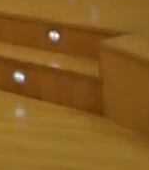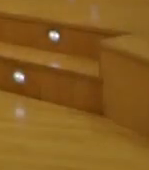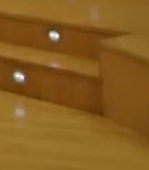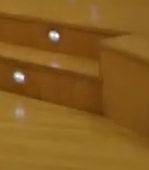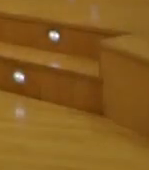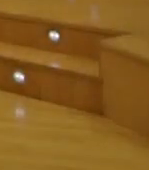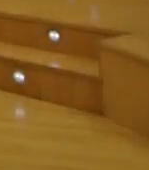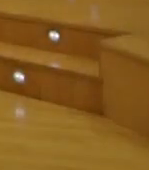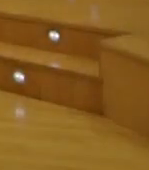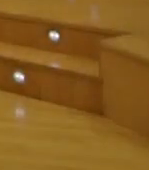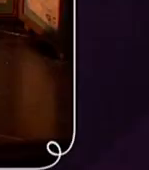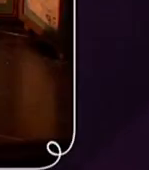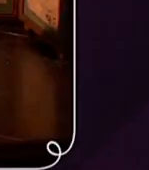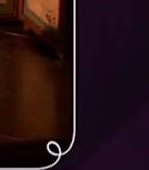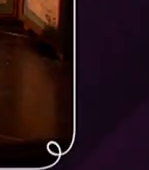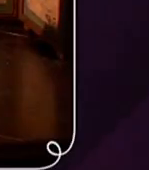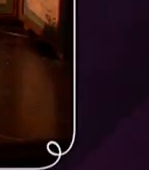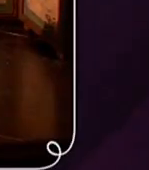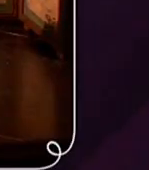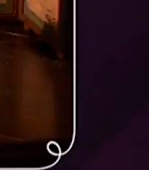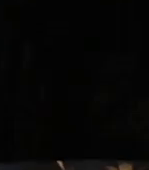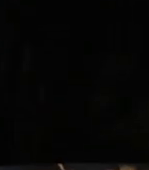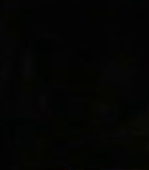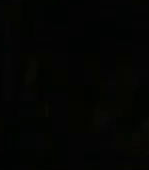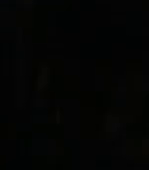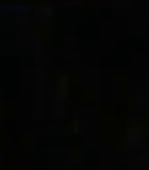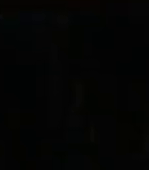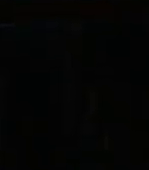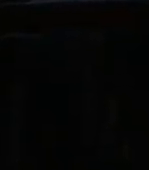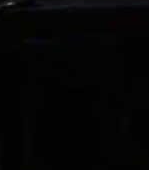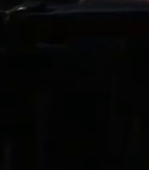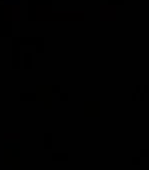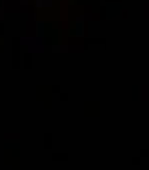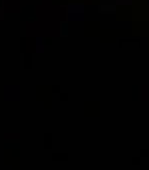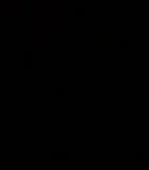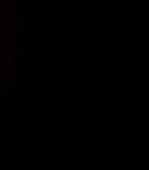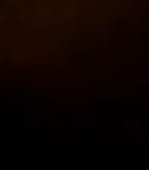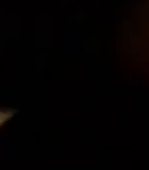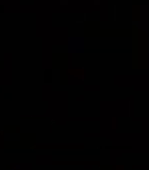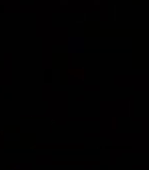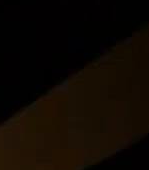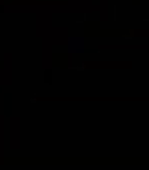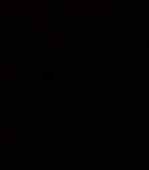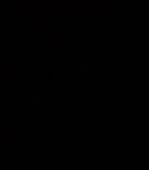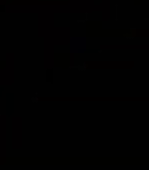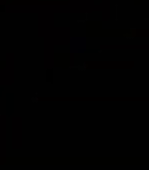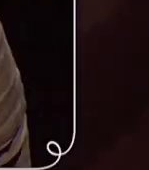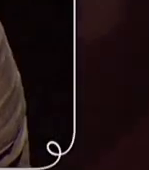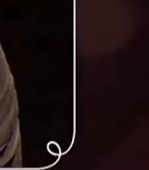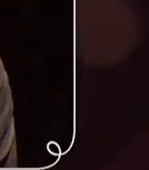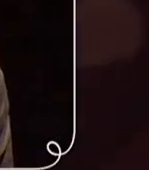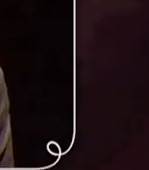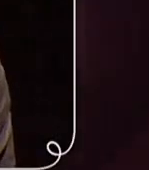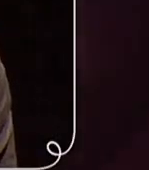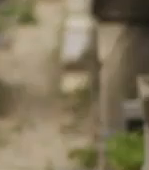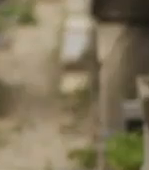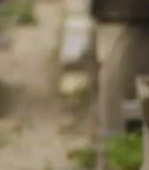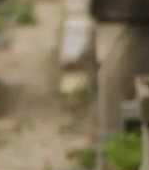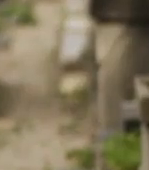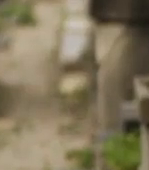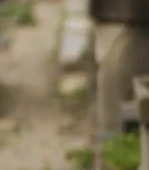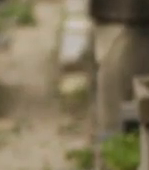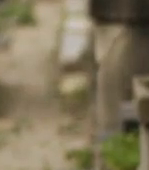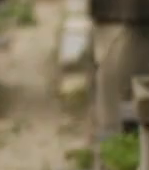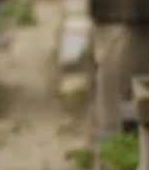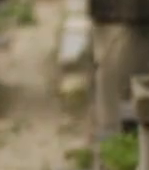Esto es ópera bajo la conducción de Ramón Llené Nuevo horario Lunes 21 a